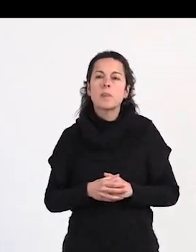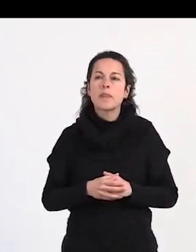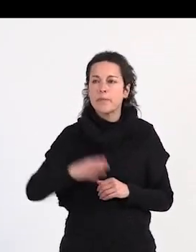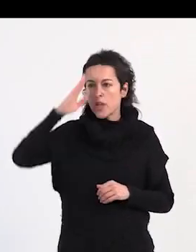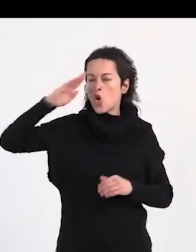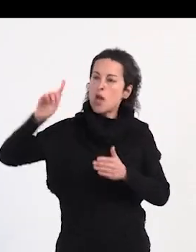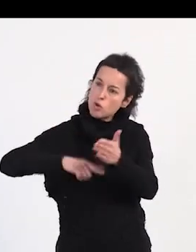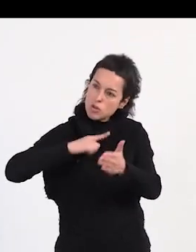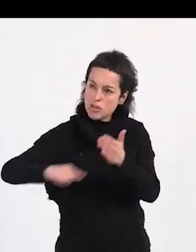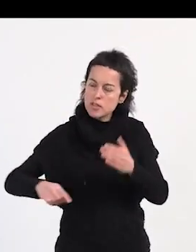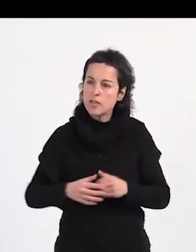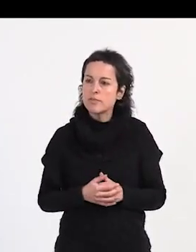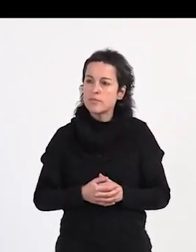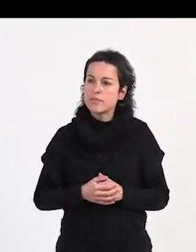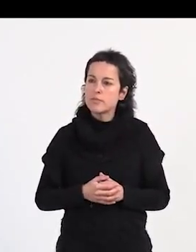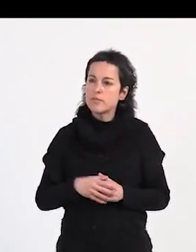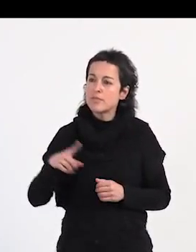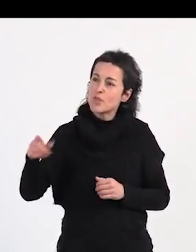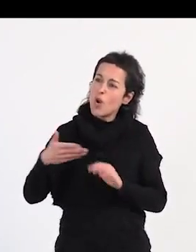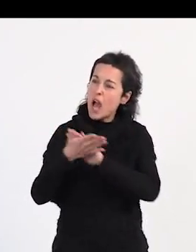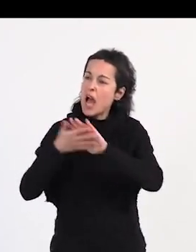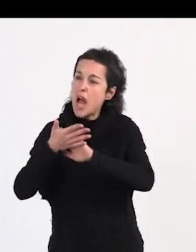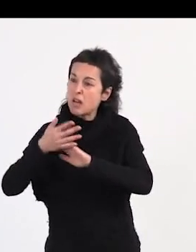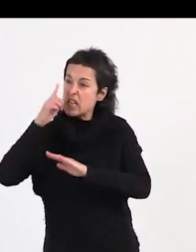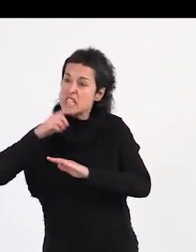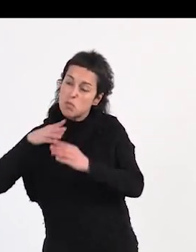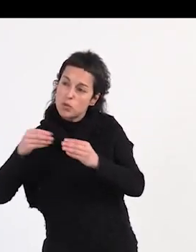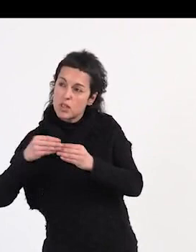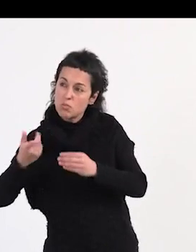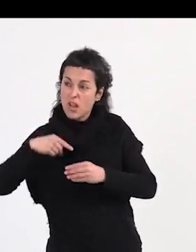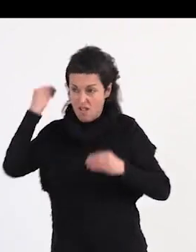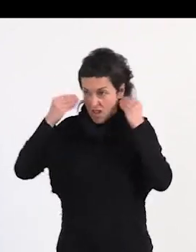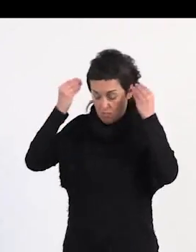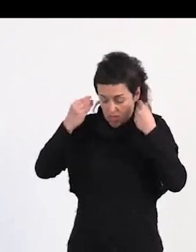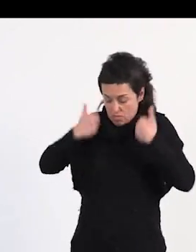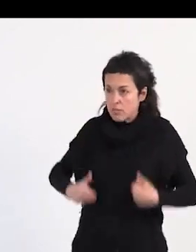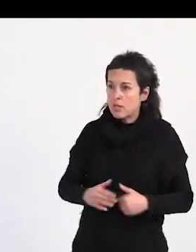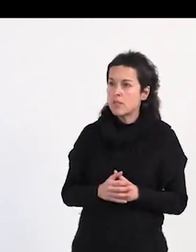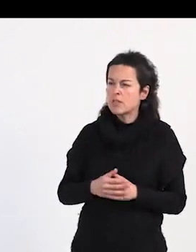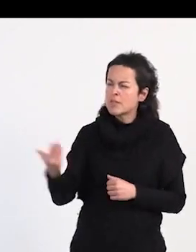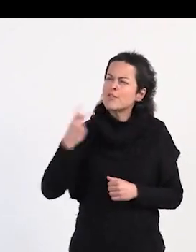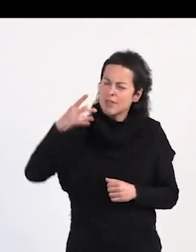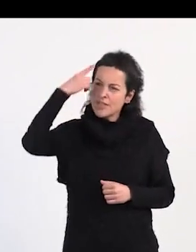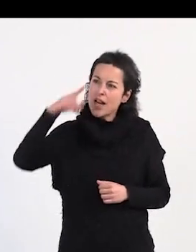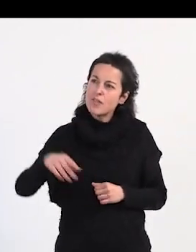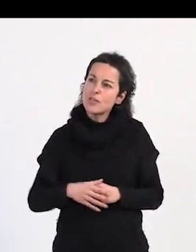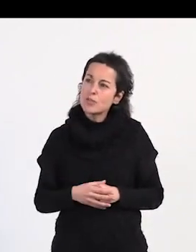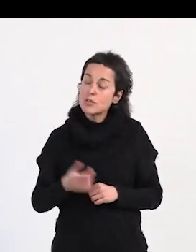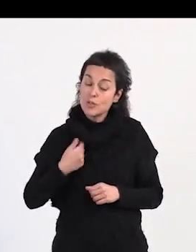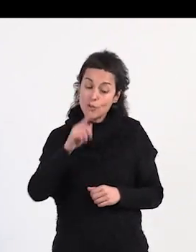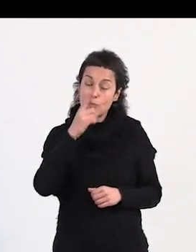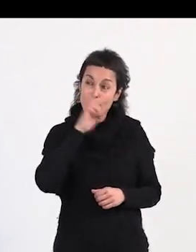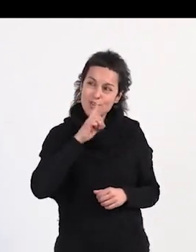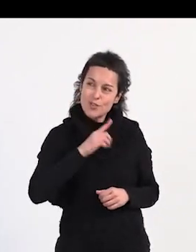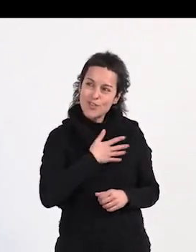Hola, bonicinista. No digas del putero lo que en estás pensando sobre mí. Porque ambas sabemos que hoy quieres desprohibirme que